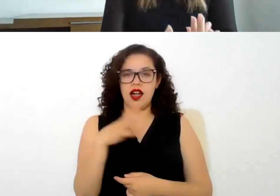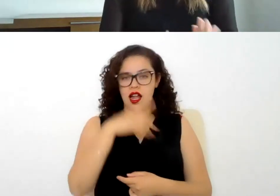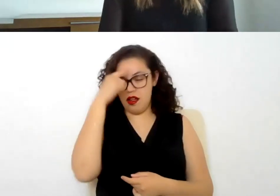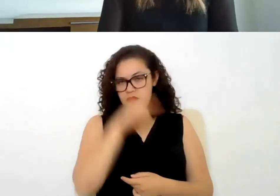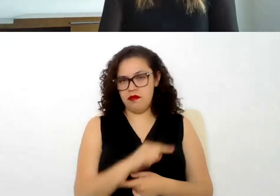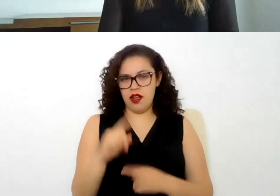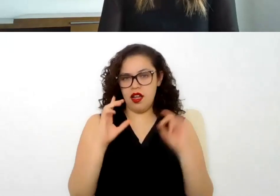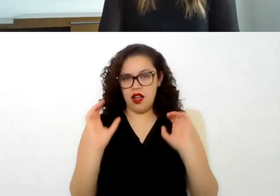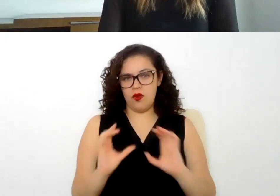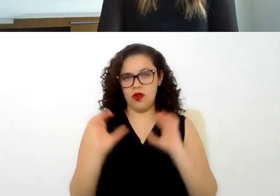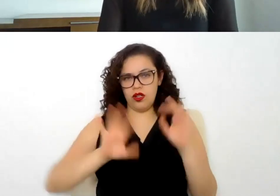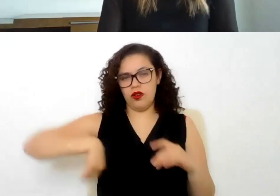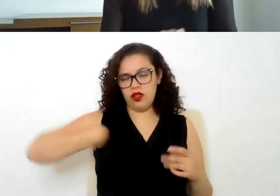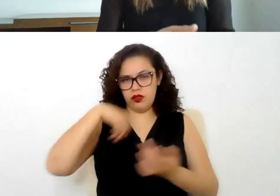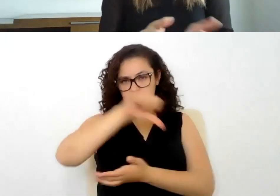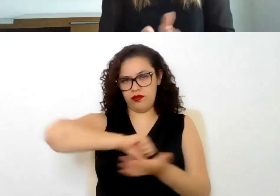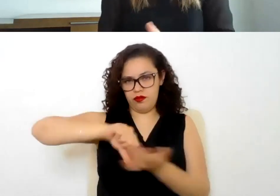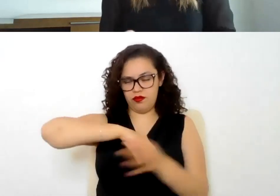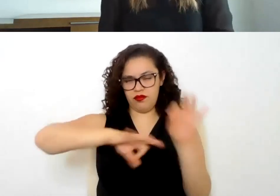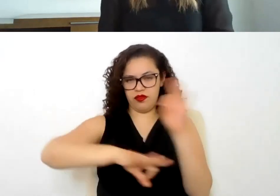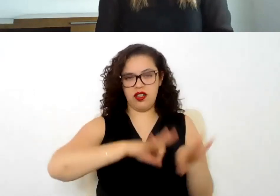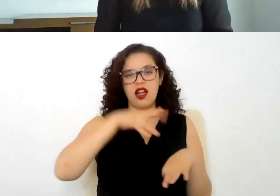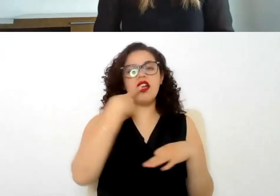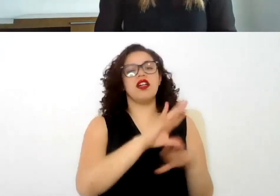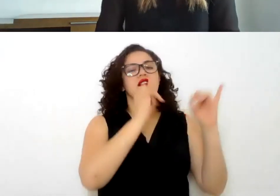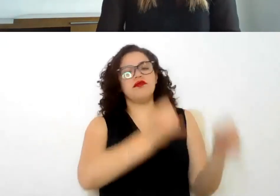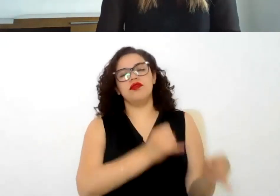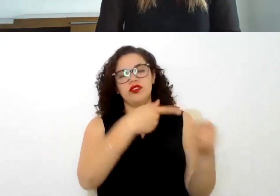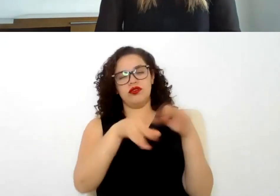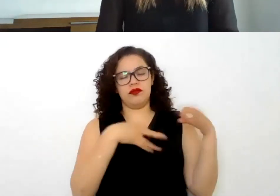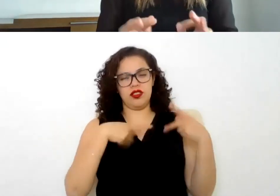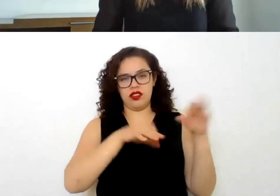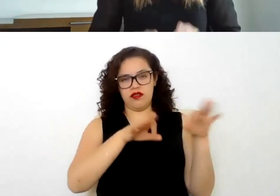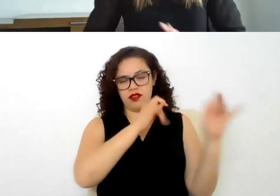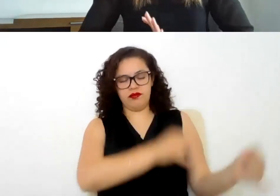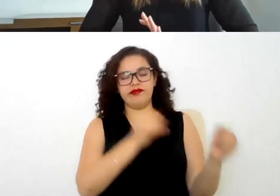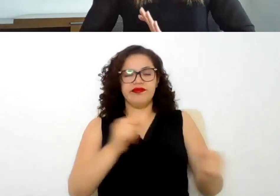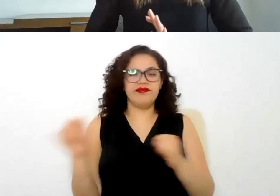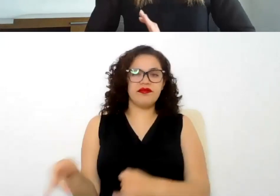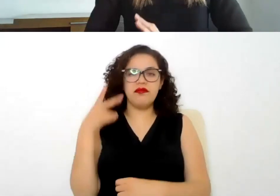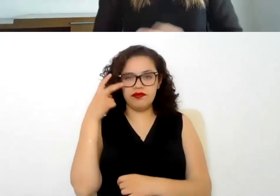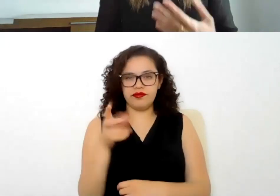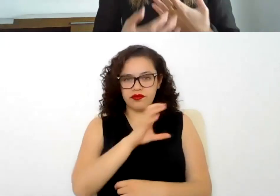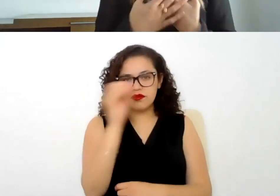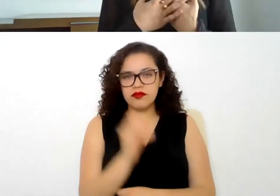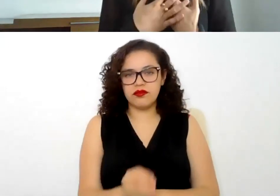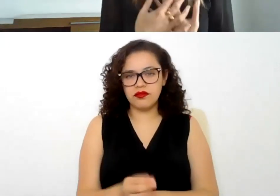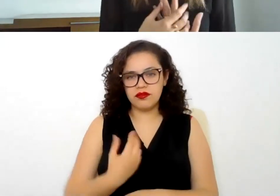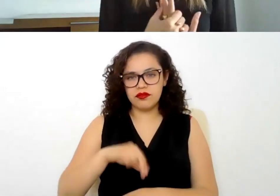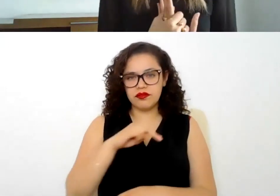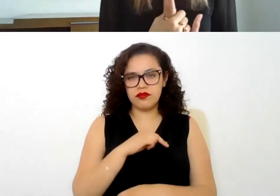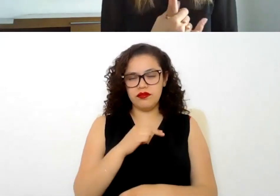en los centros de trabajo e individualizar por cada uno de sus trabajadores es 100% una de las obligaciones nosotros